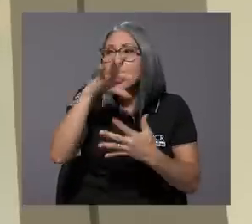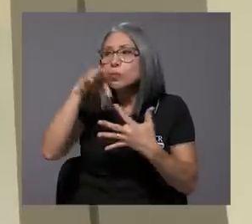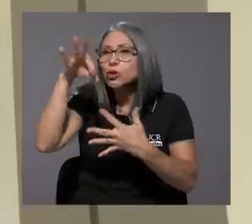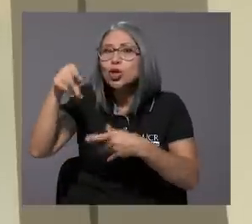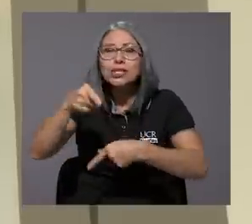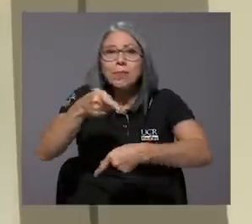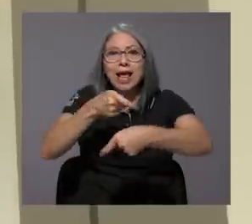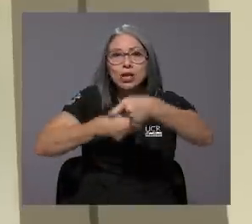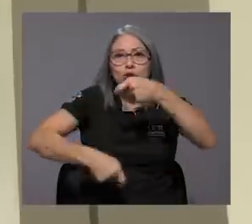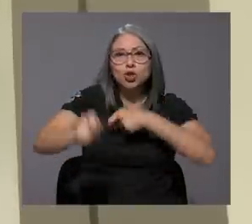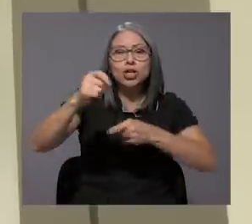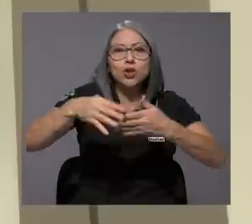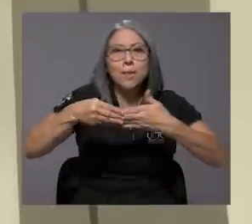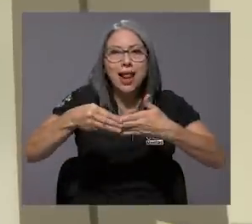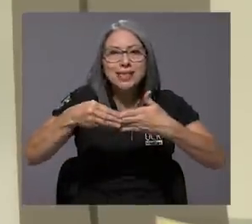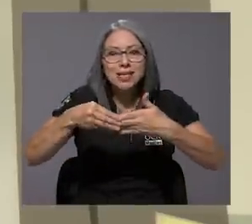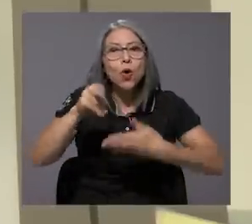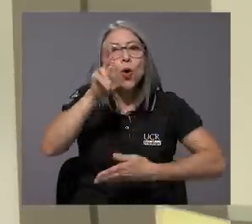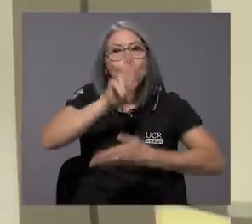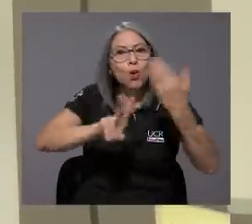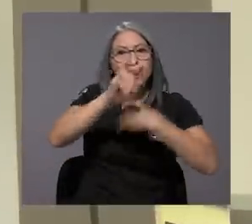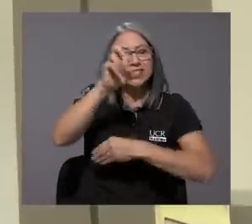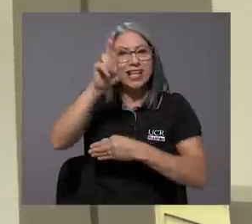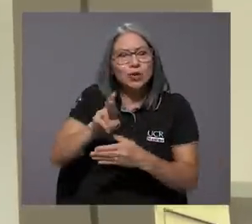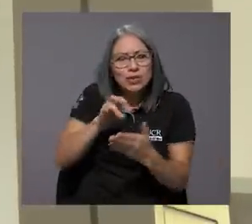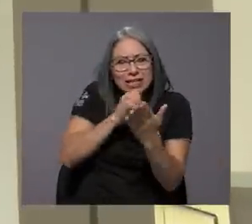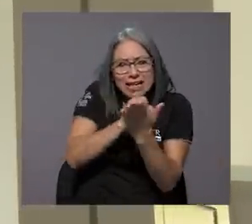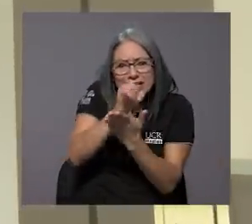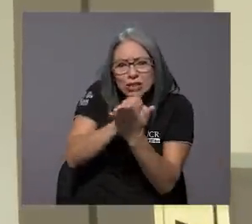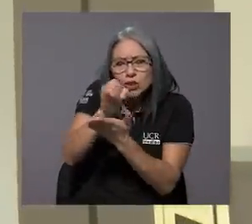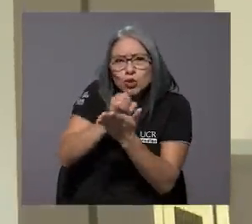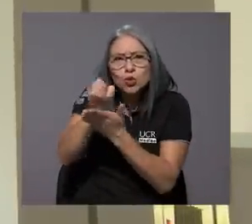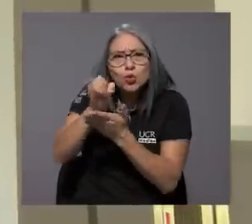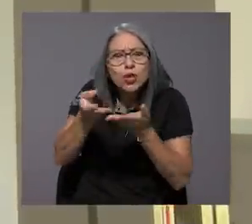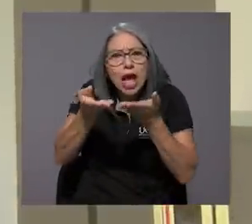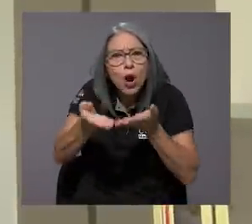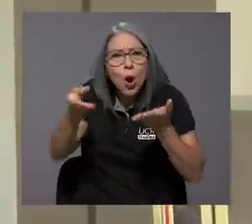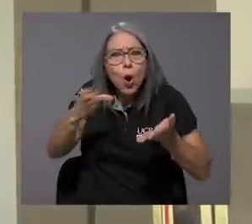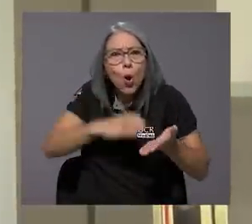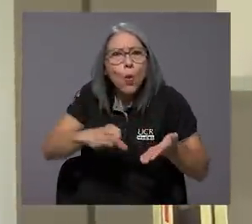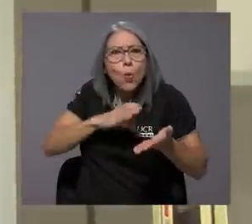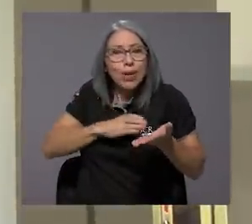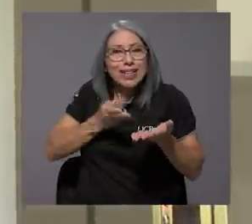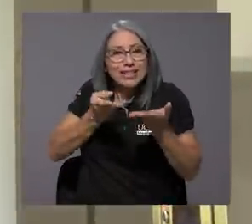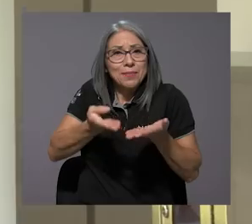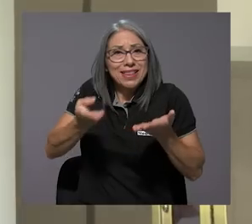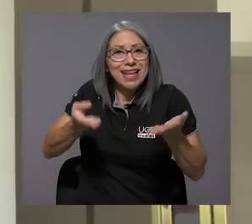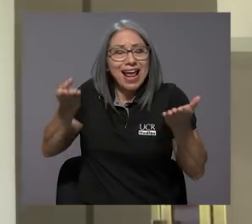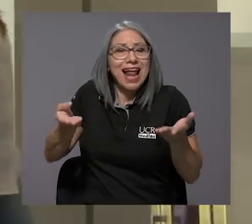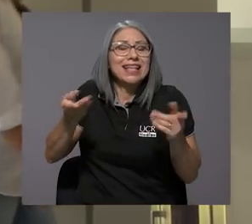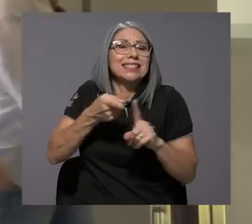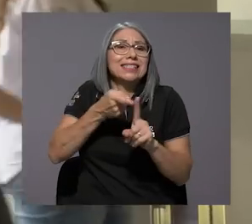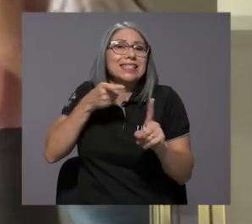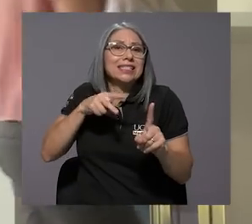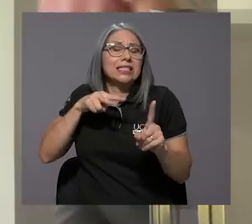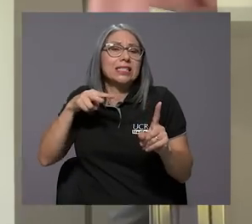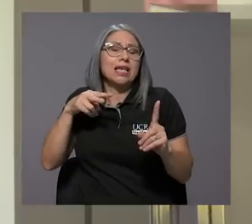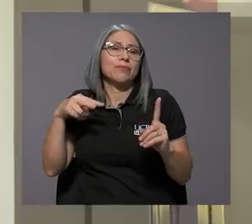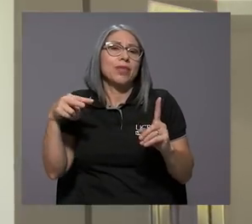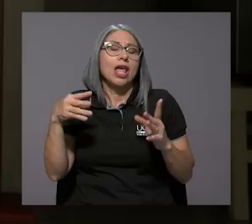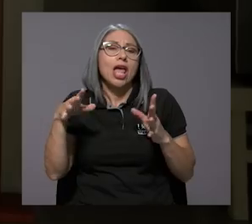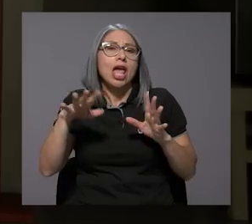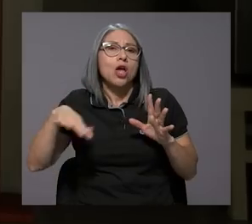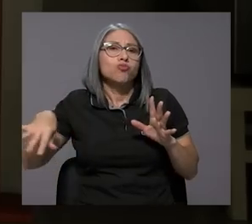para sustituir el plástico, la Universidad de Costa Rica estudia los componentes de algunos materiales de